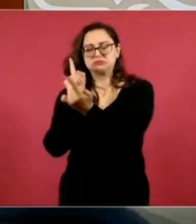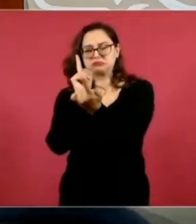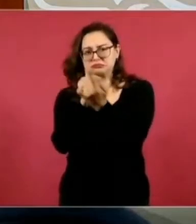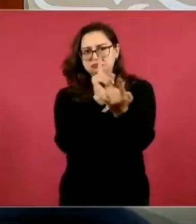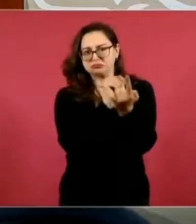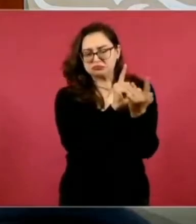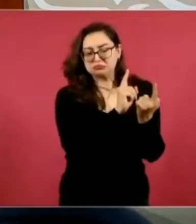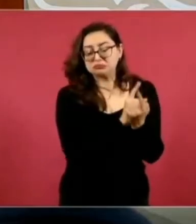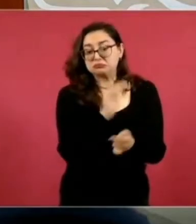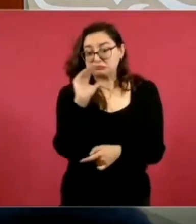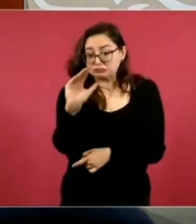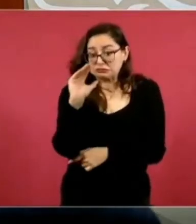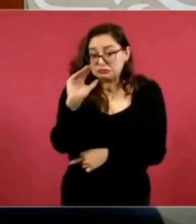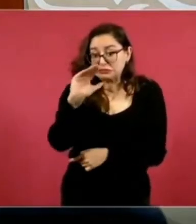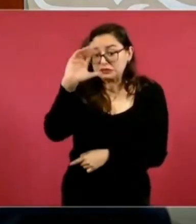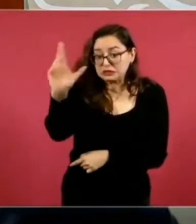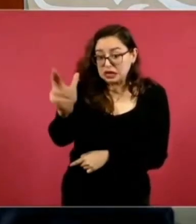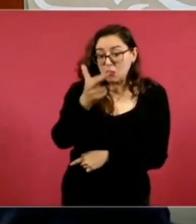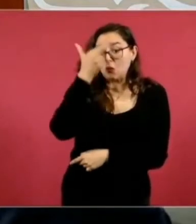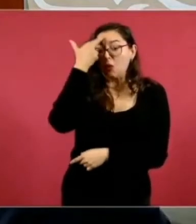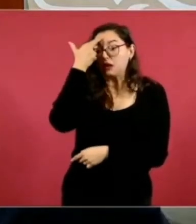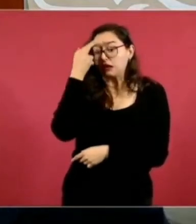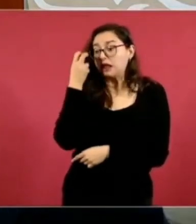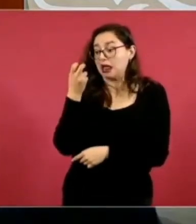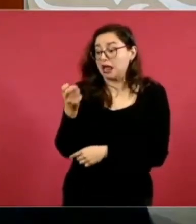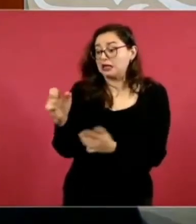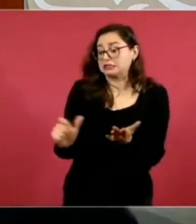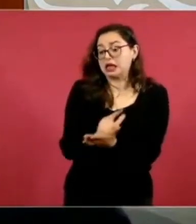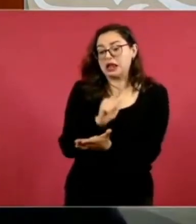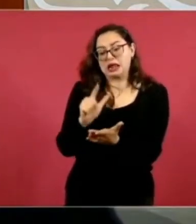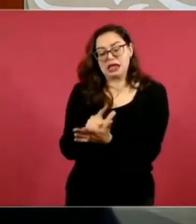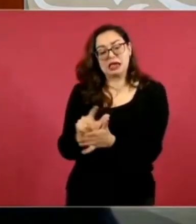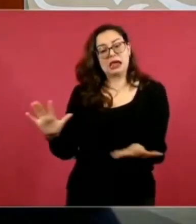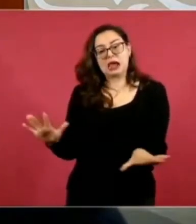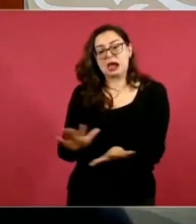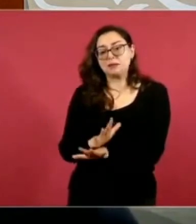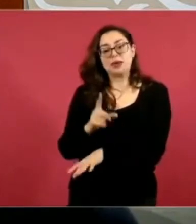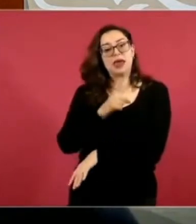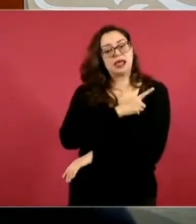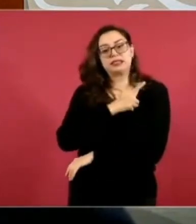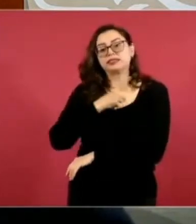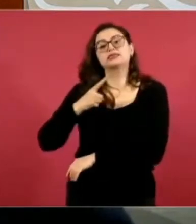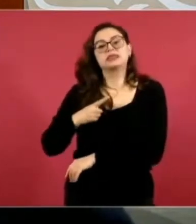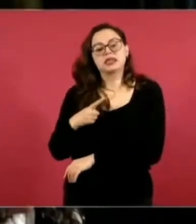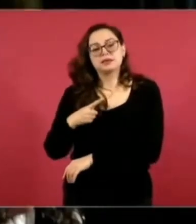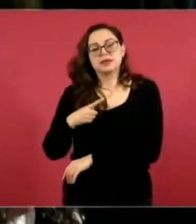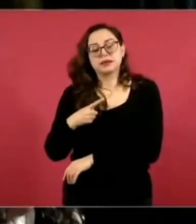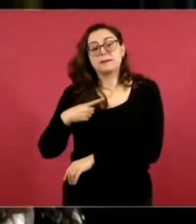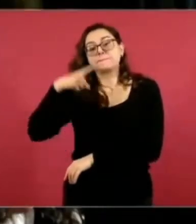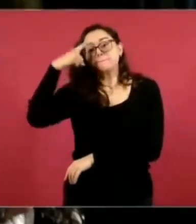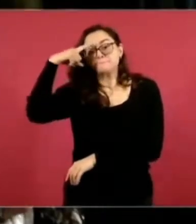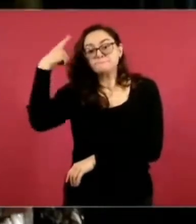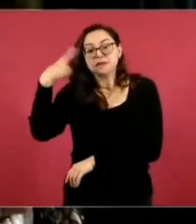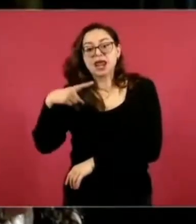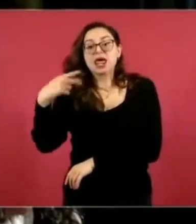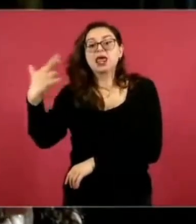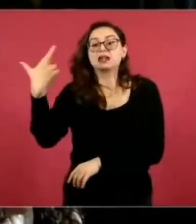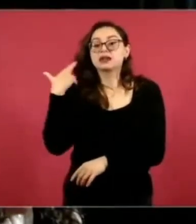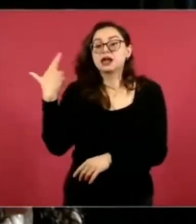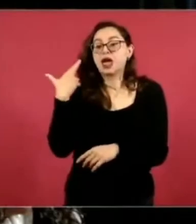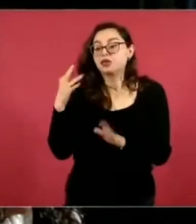en esa lucha y que vamos a seguir tocando las puertas para cambiar la ley de telecomunicaciones que nos permita a las radios comunitarias